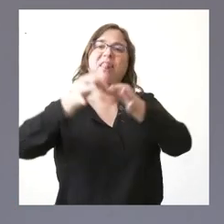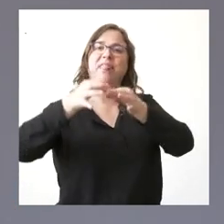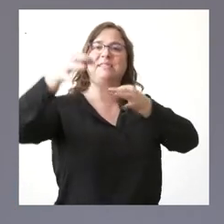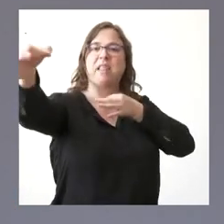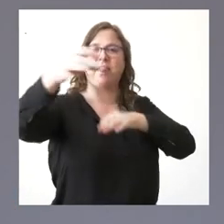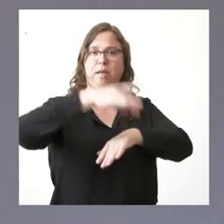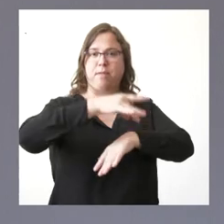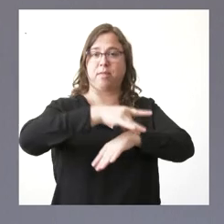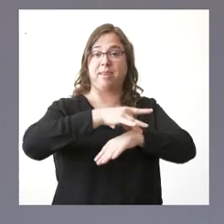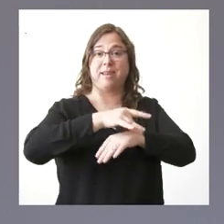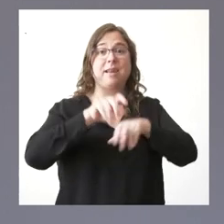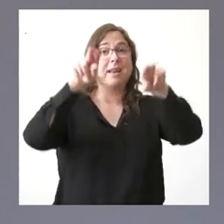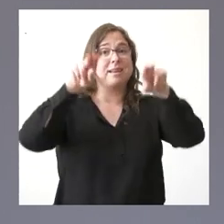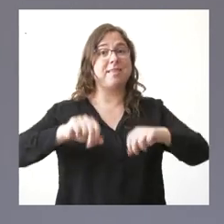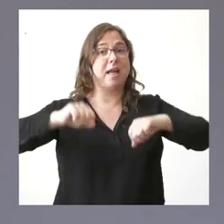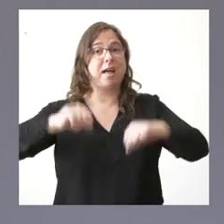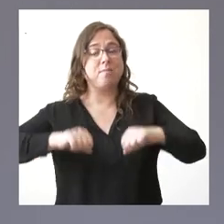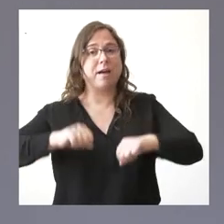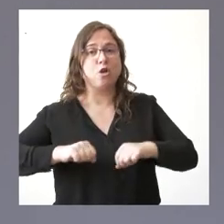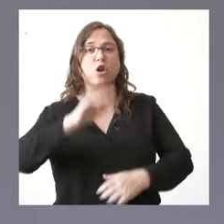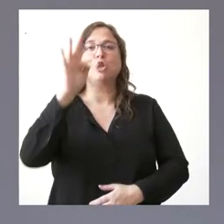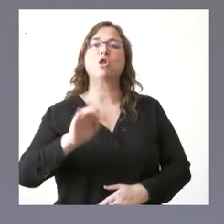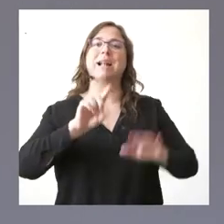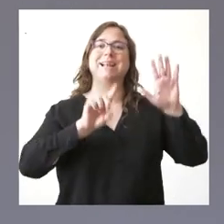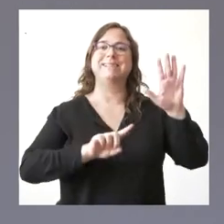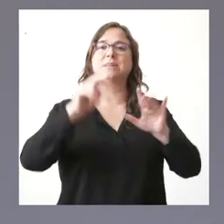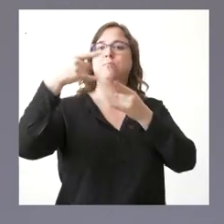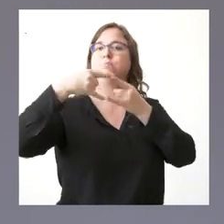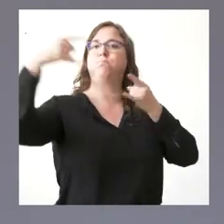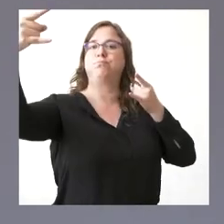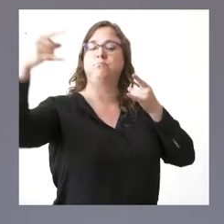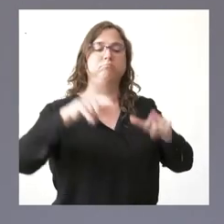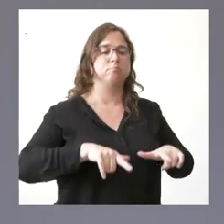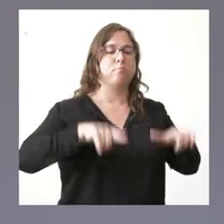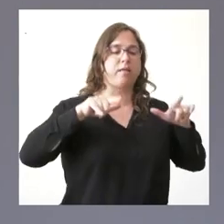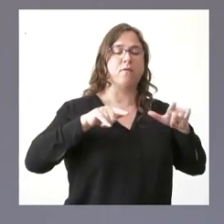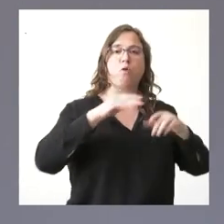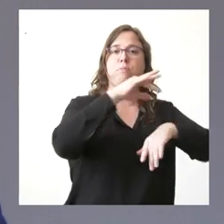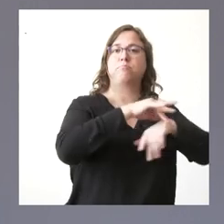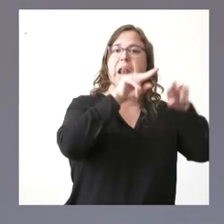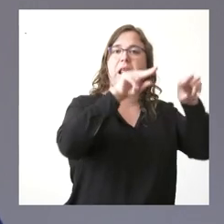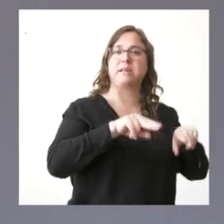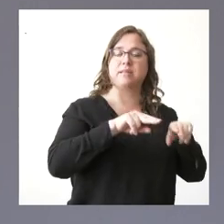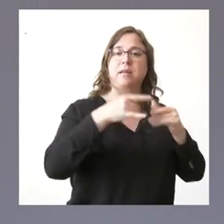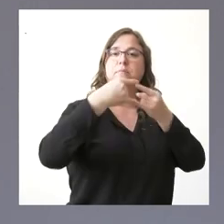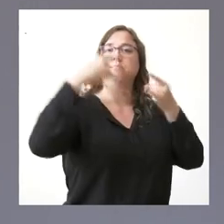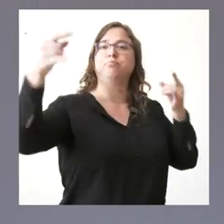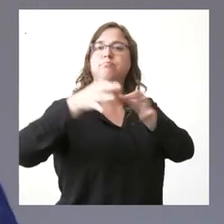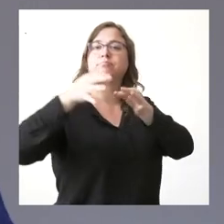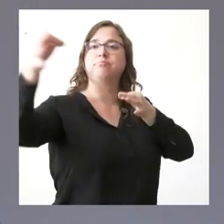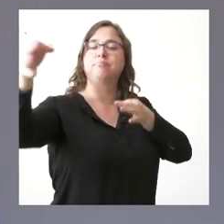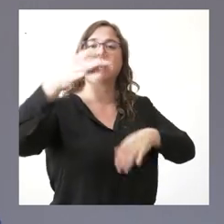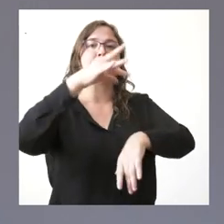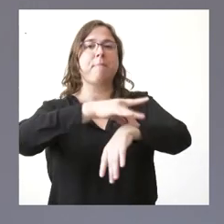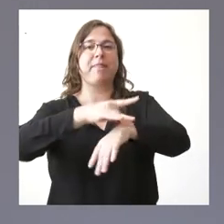residencias de personas mayores, 62, conectadas a través de una plataforma, cuyo objetivo es conectarse con Sanidad